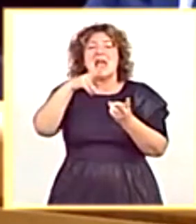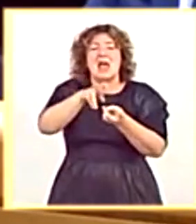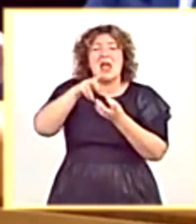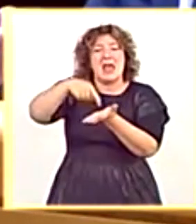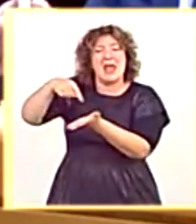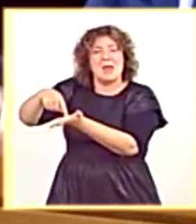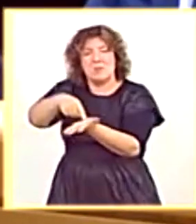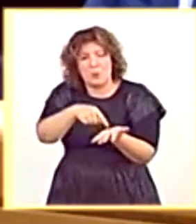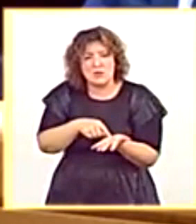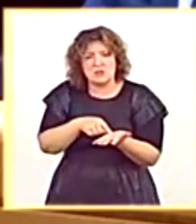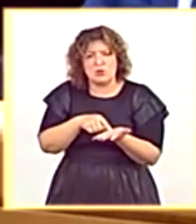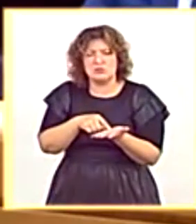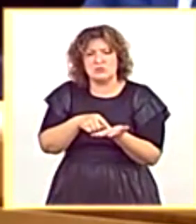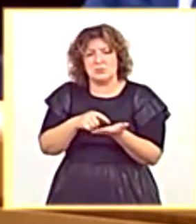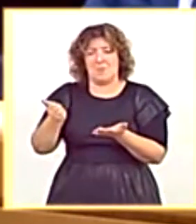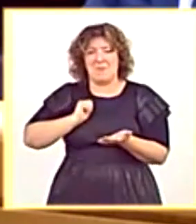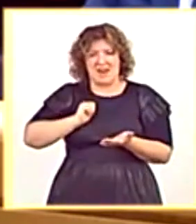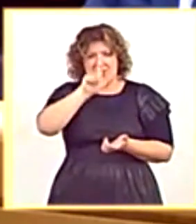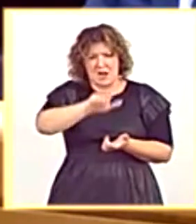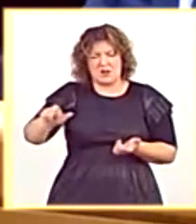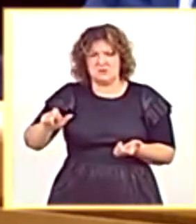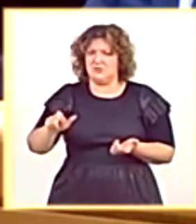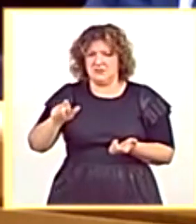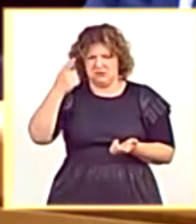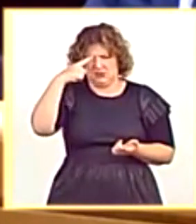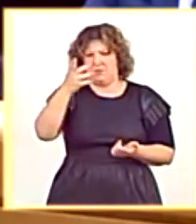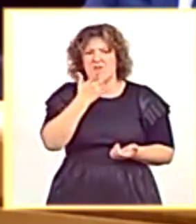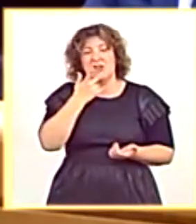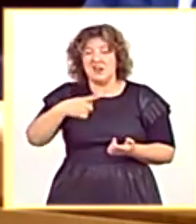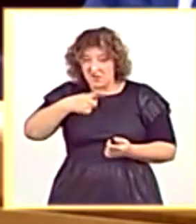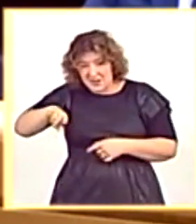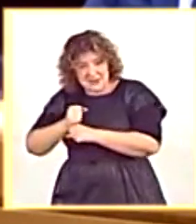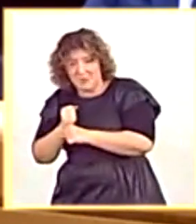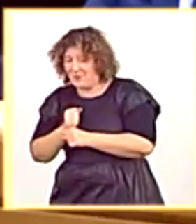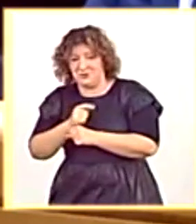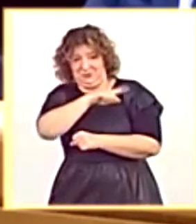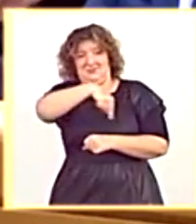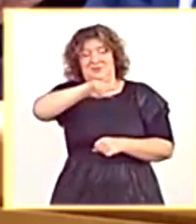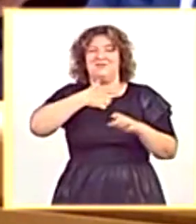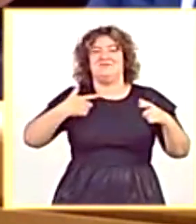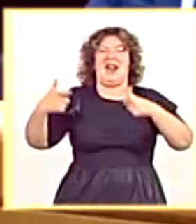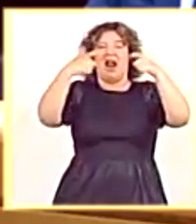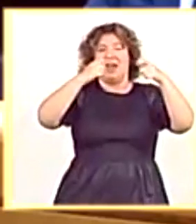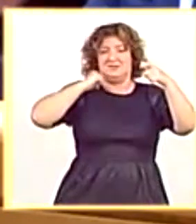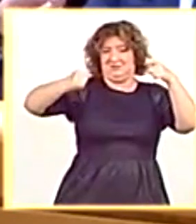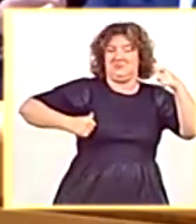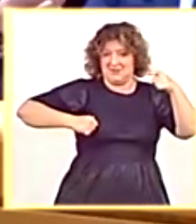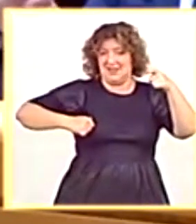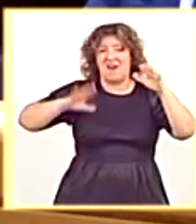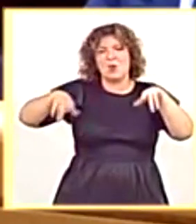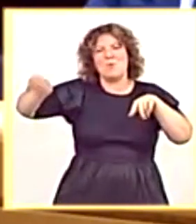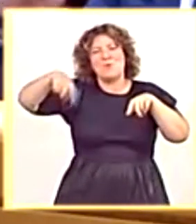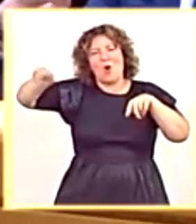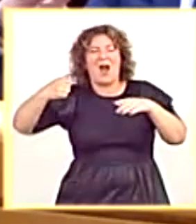tienen nombres y apellidos sus beneficiarios, que no son precisamente la clase trabajadora, sino la clase alta a la que ustedes benefician